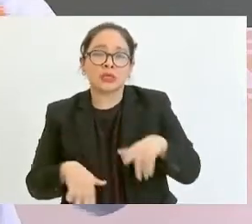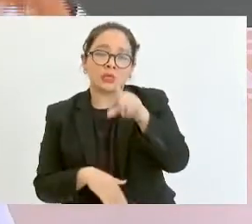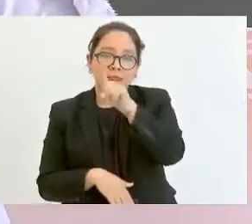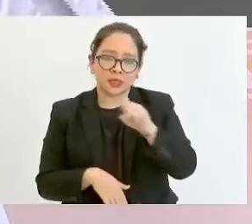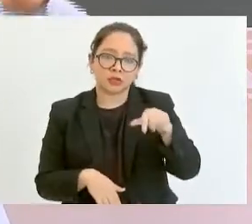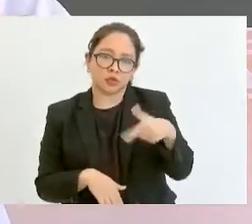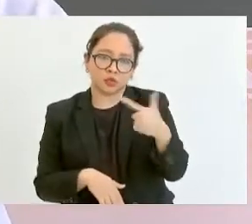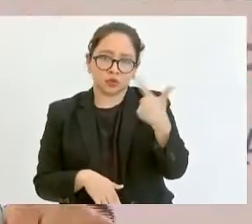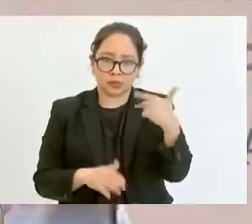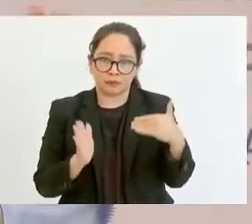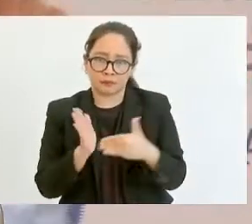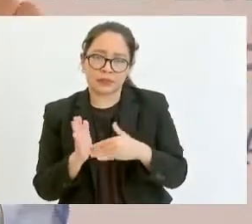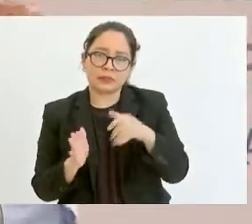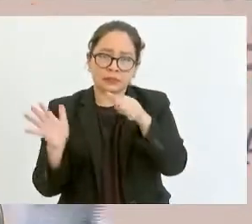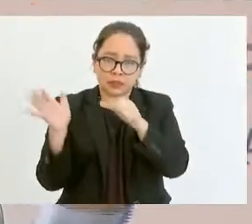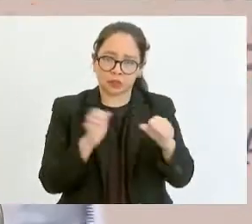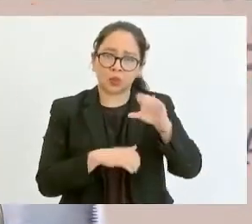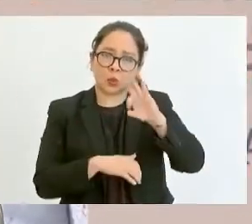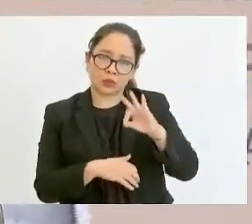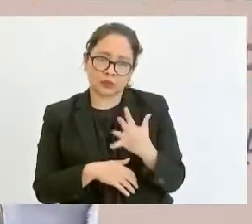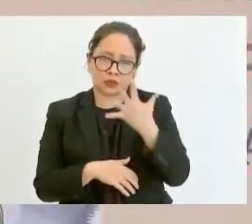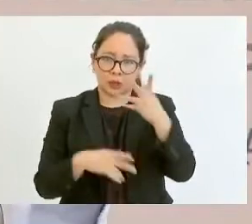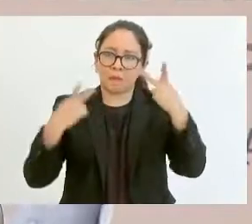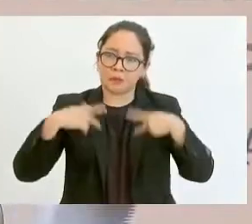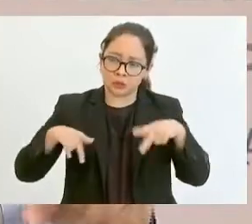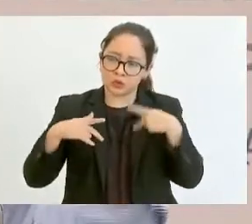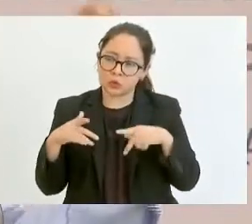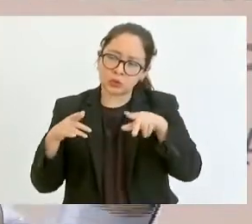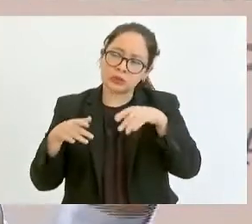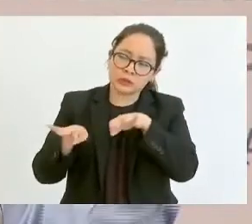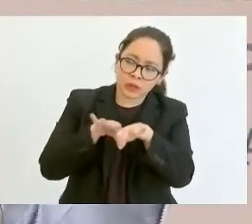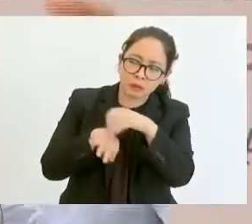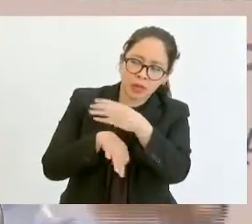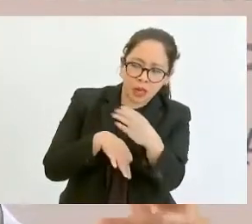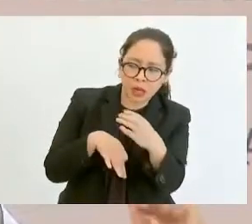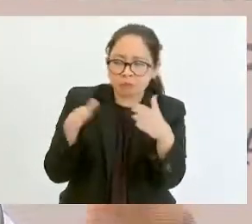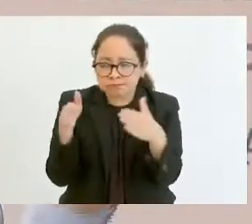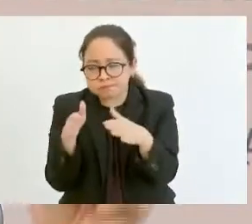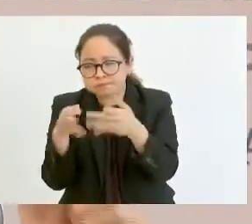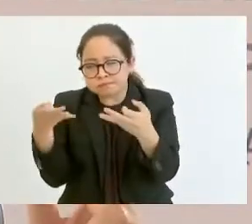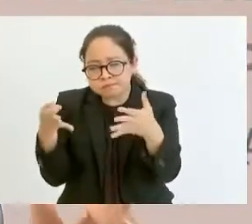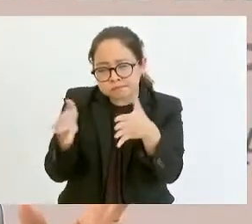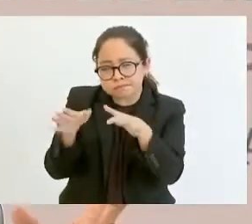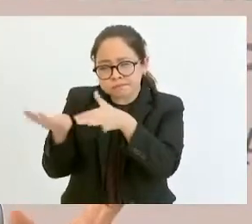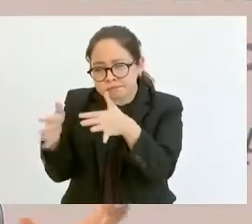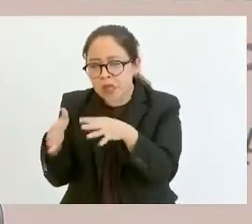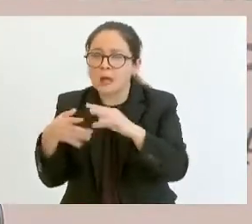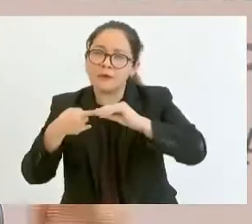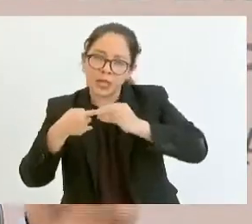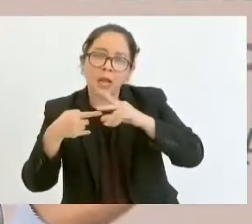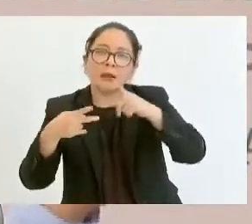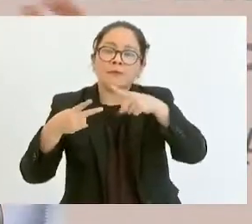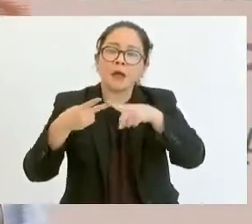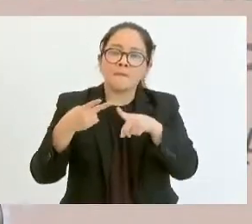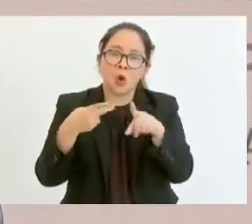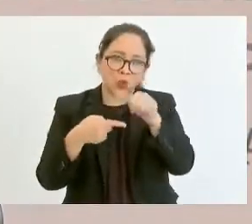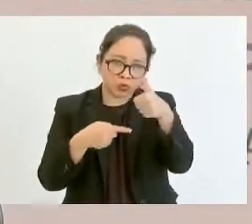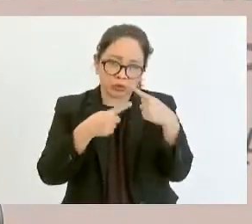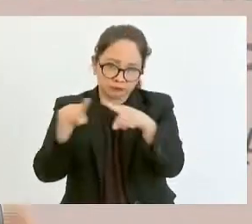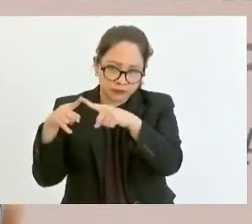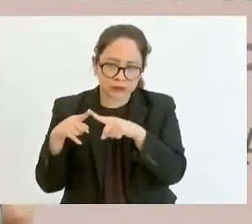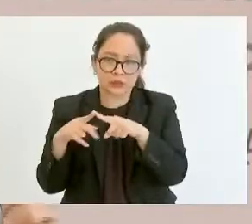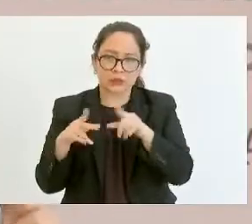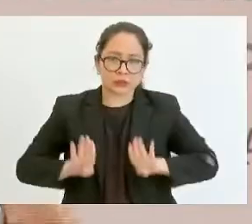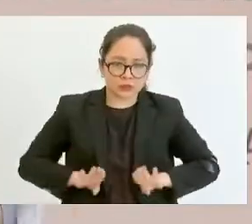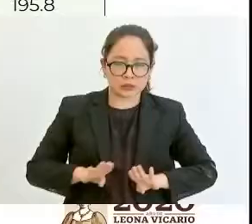.645 pequeños y medianos productores de maíz, frijol y otros granos básicos. Apoyamos a 39